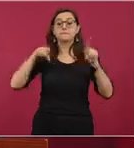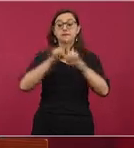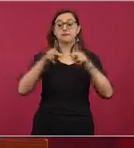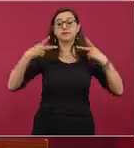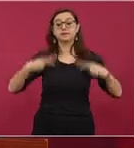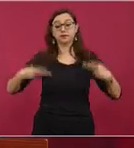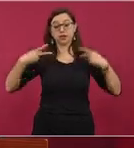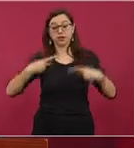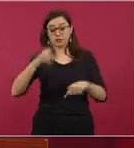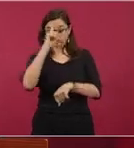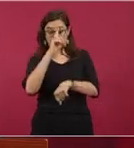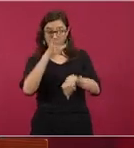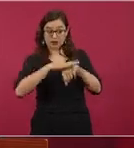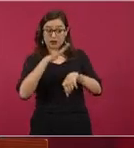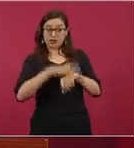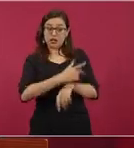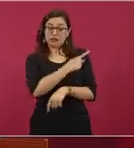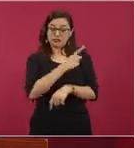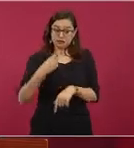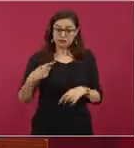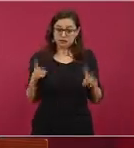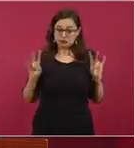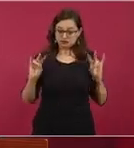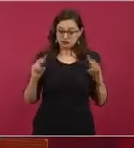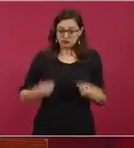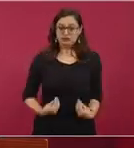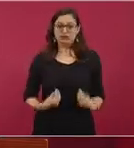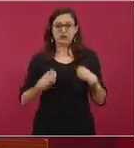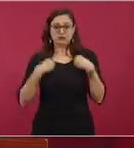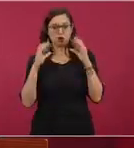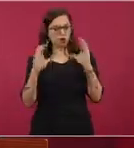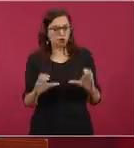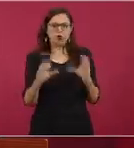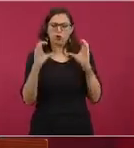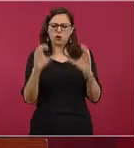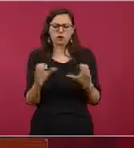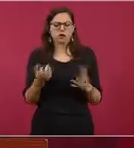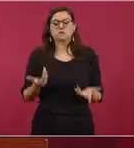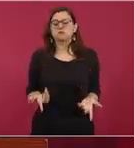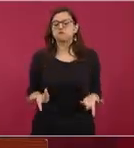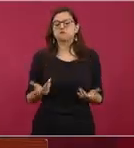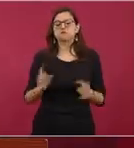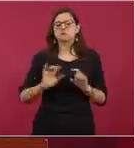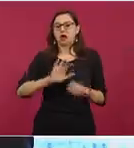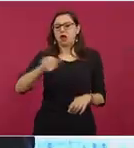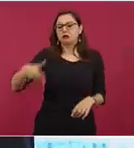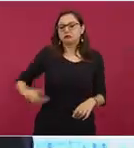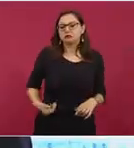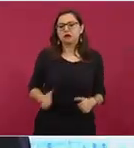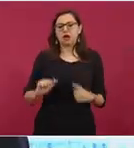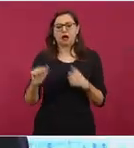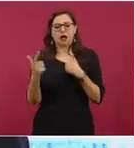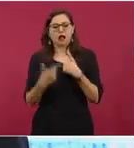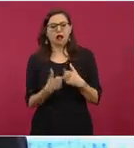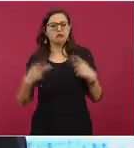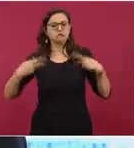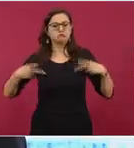para tener un resguardo de la vida. No hay lesionados, no hubo